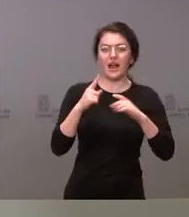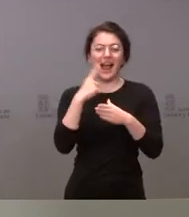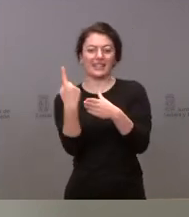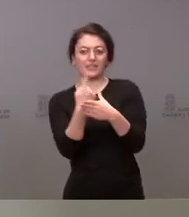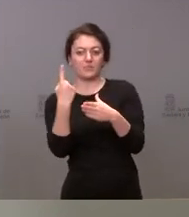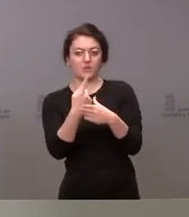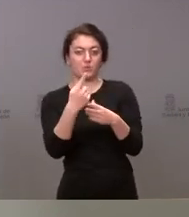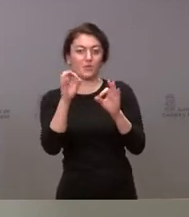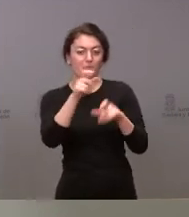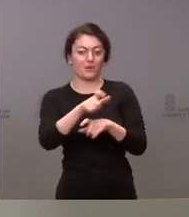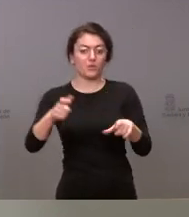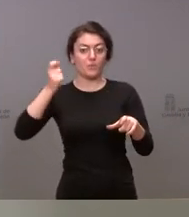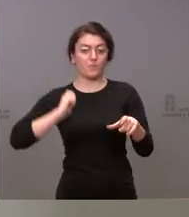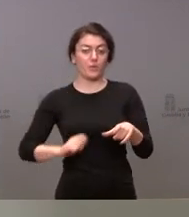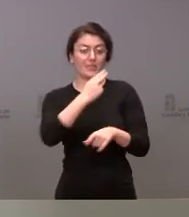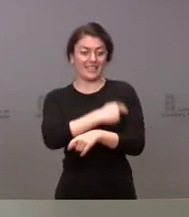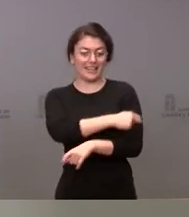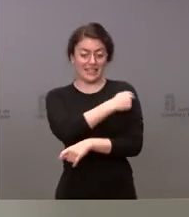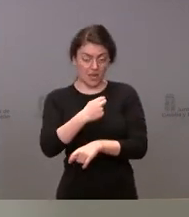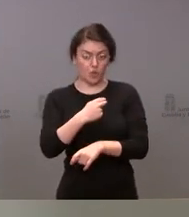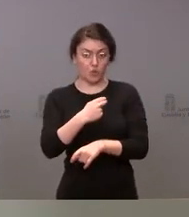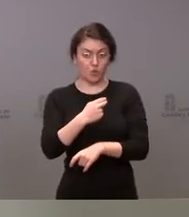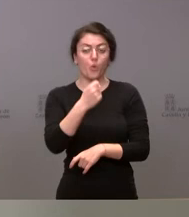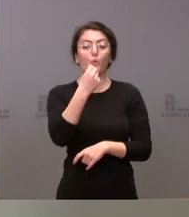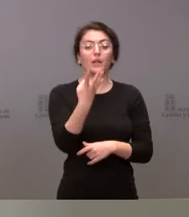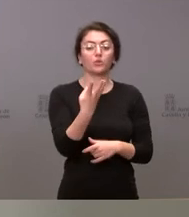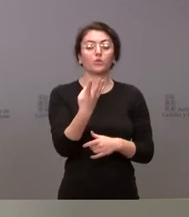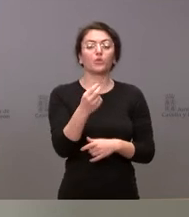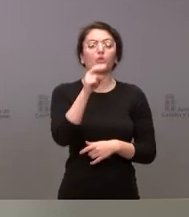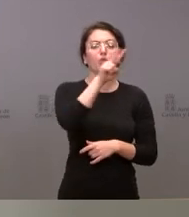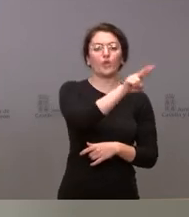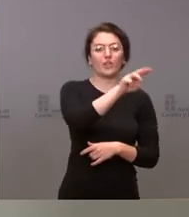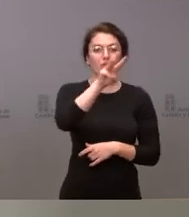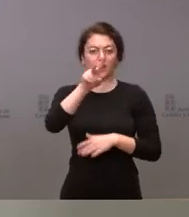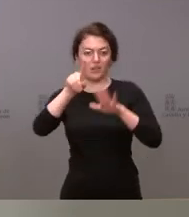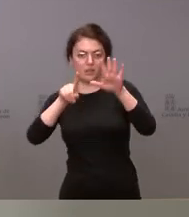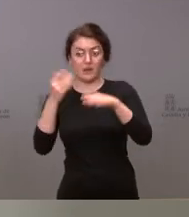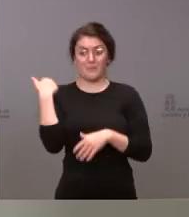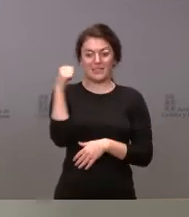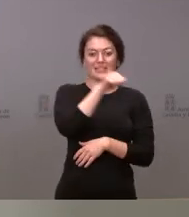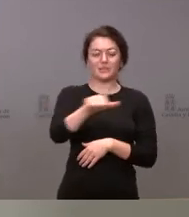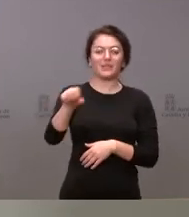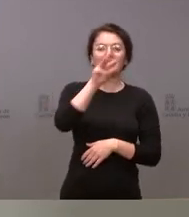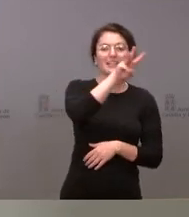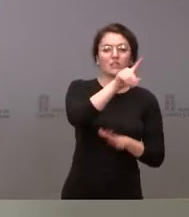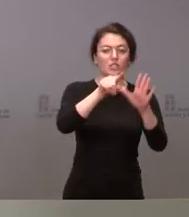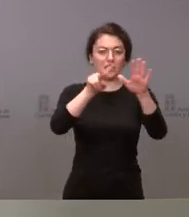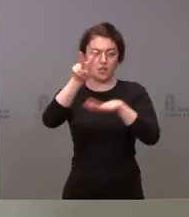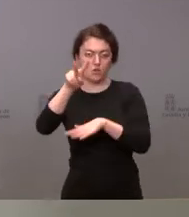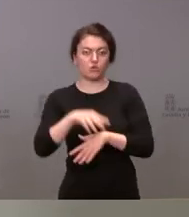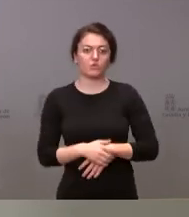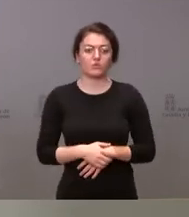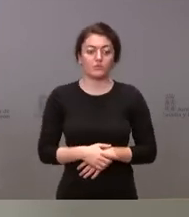dato que ustedes han preguntado en alguna ocasión, hoy tenemos 236. La semana pasada fueron 362. Y